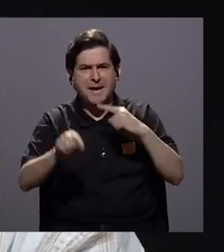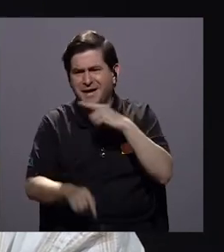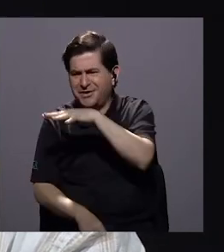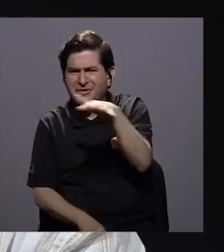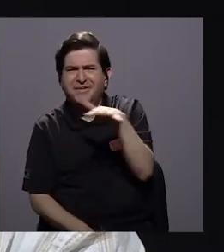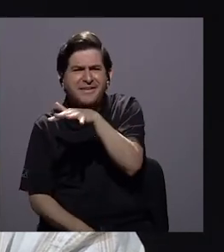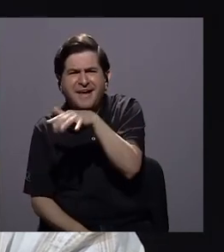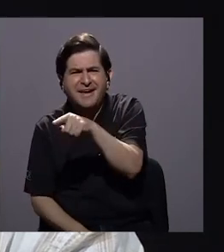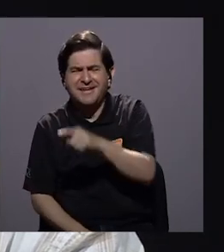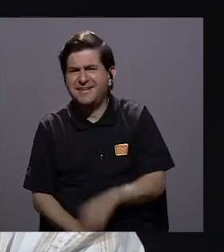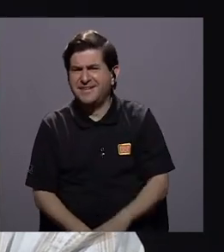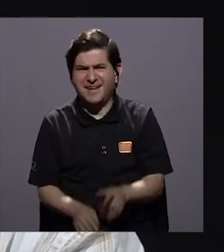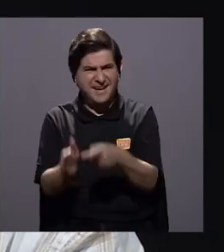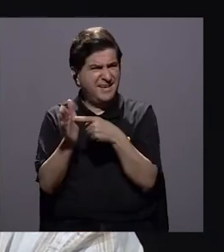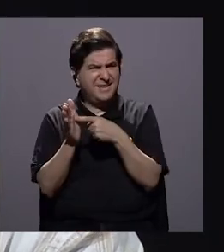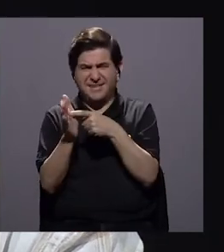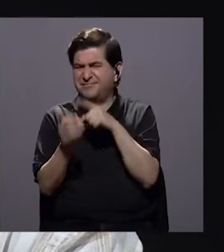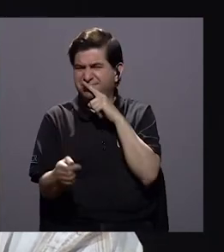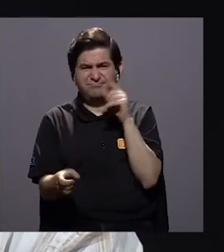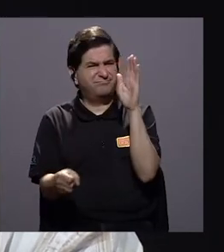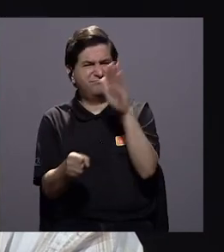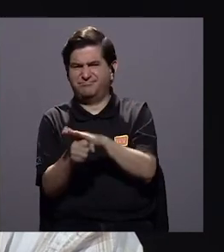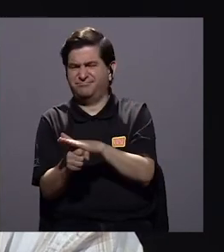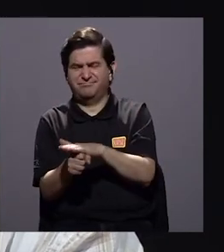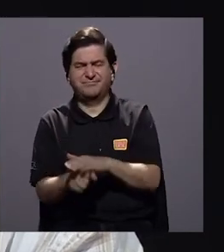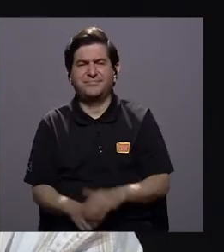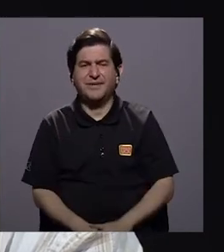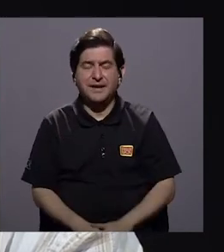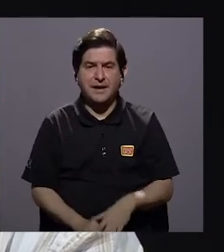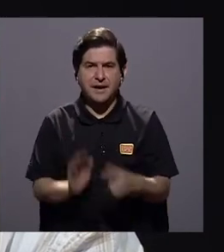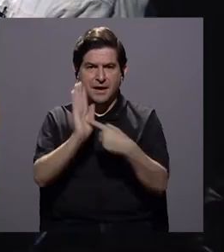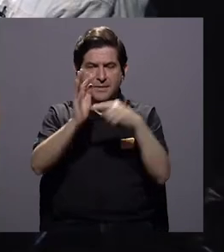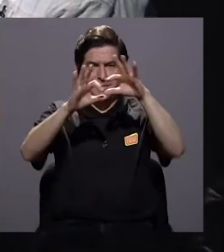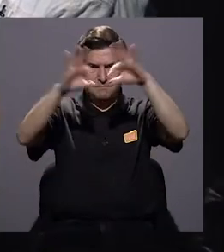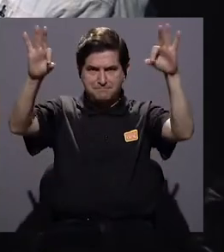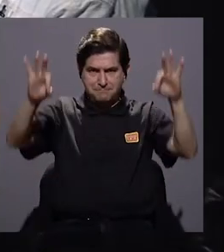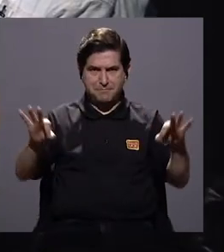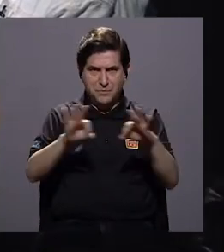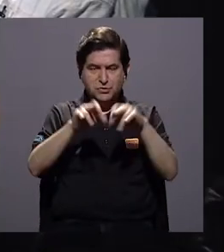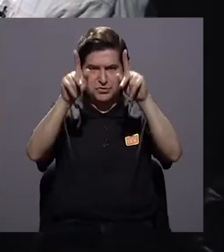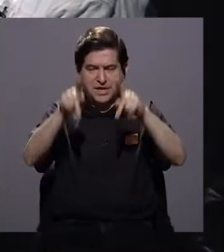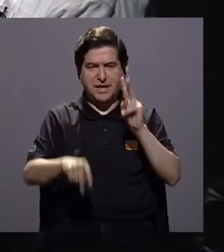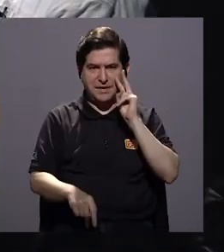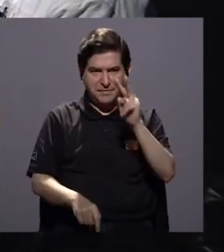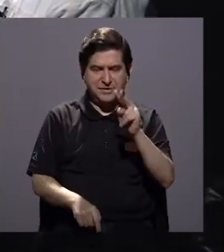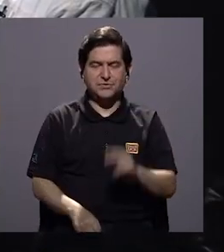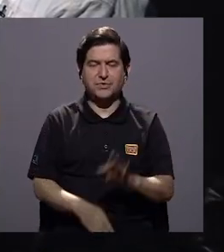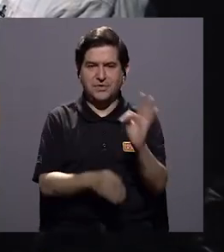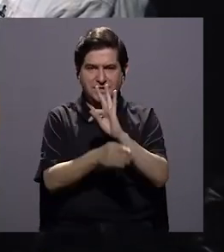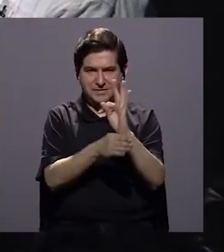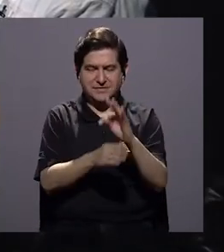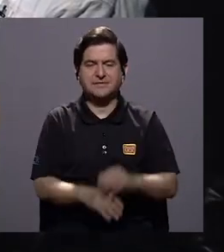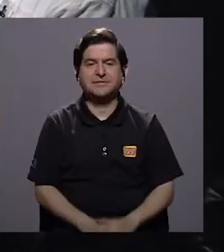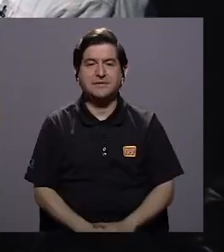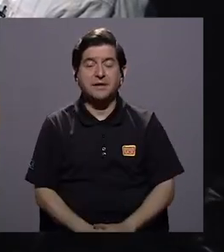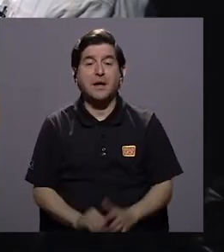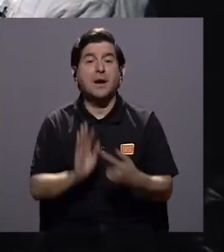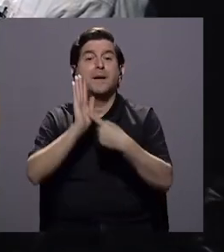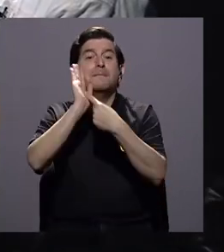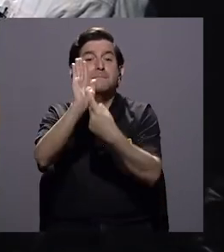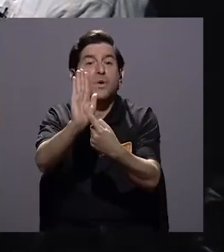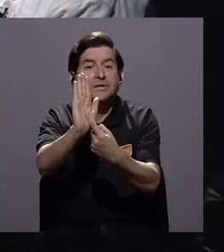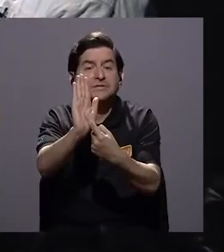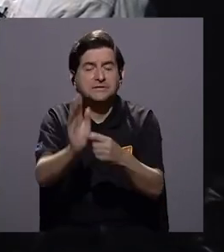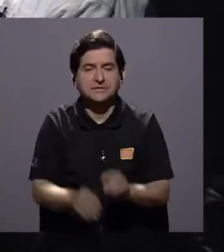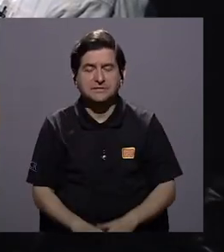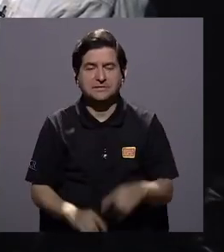pero en la realidad esa exigibilidad no se está dando. Quiero mostrar esta imagen a nuestra audiencia, porque es una clara muestra de